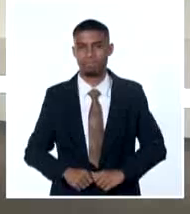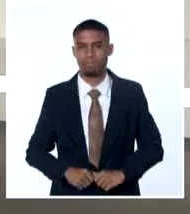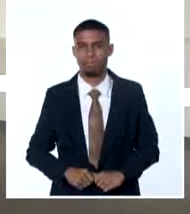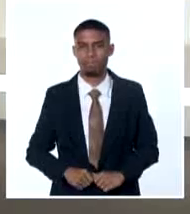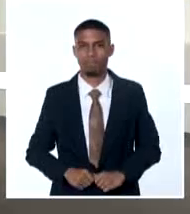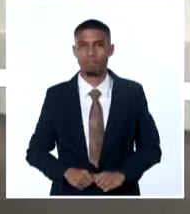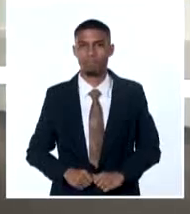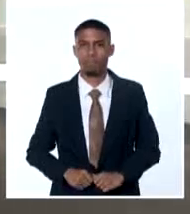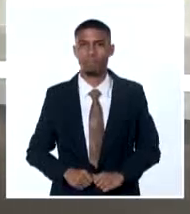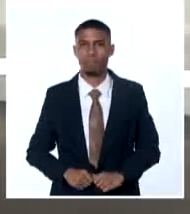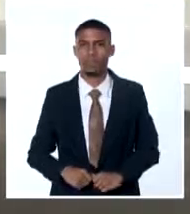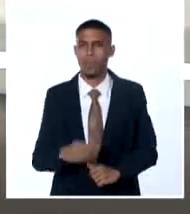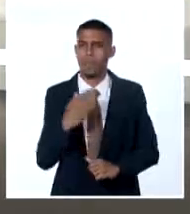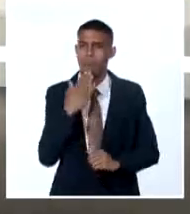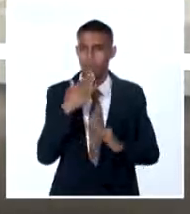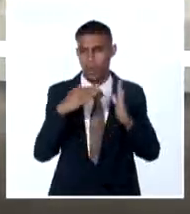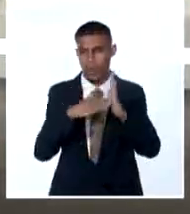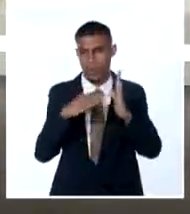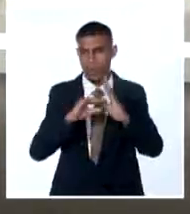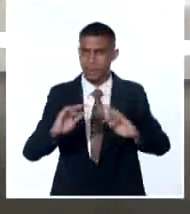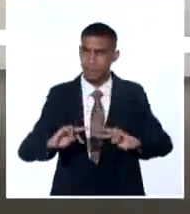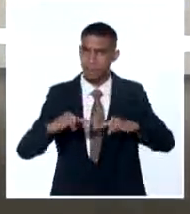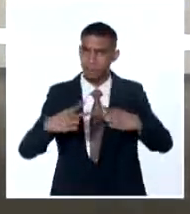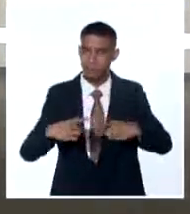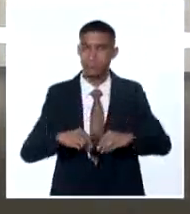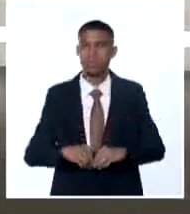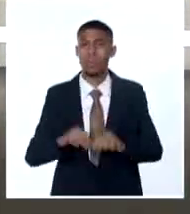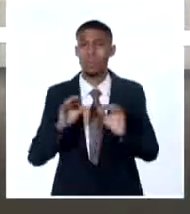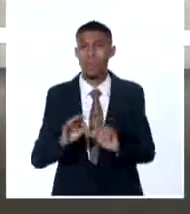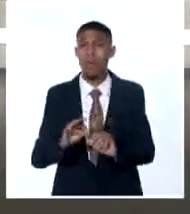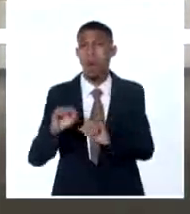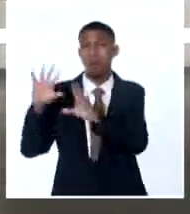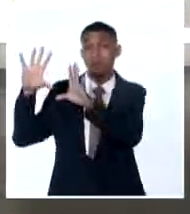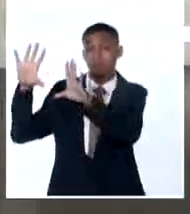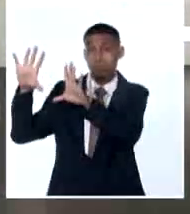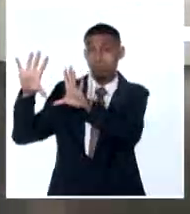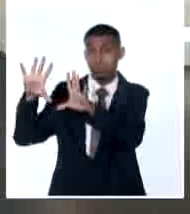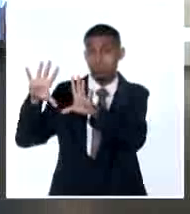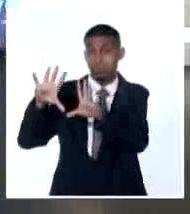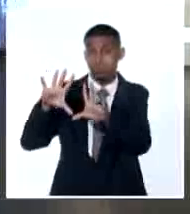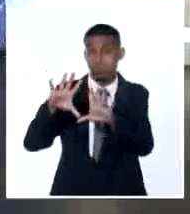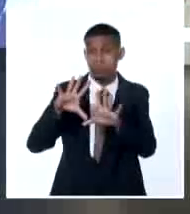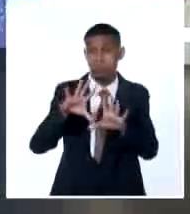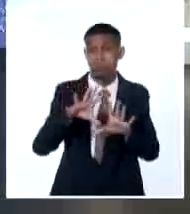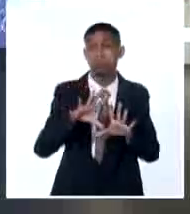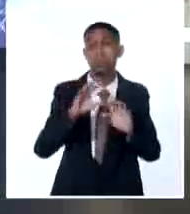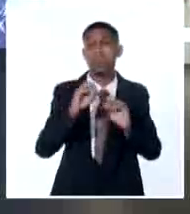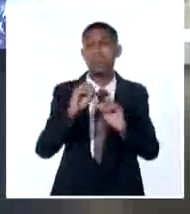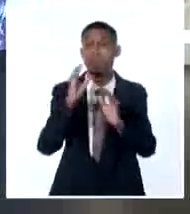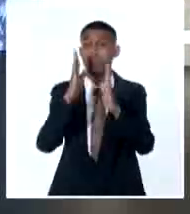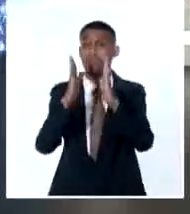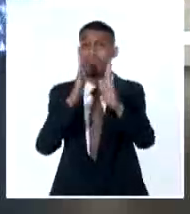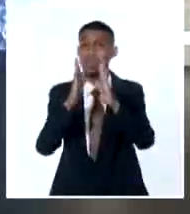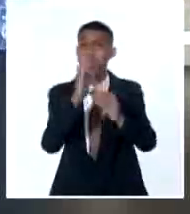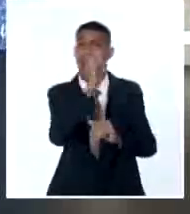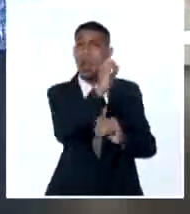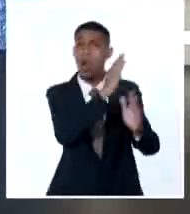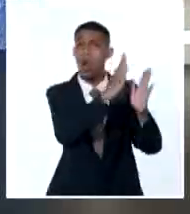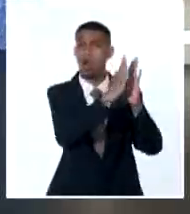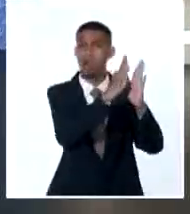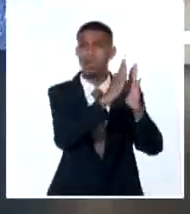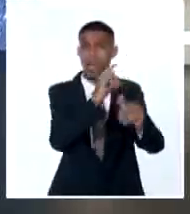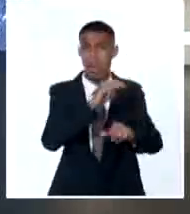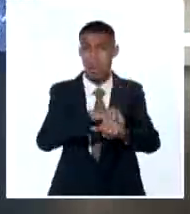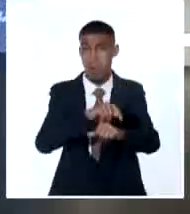Pues sí, las buenas tardes reiteradas. El tránsito de una onda tropical al sur de la parte central y occidental del país favorece desde horas de esta